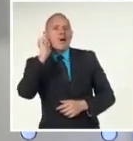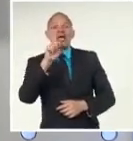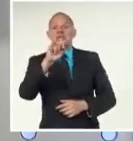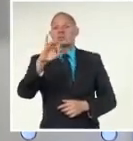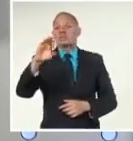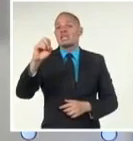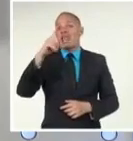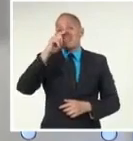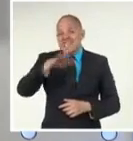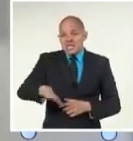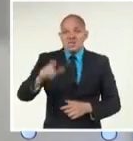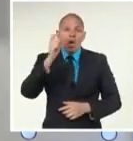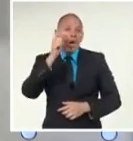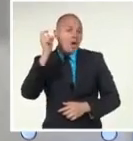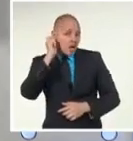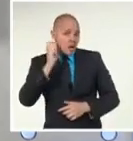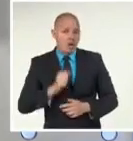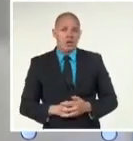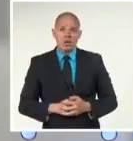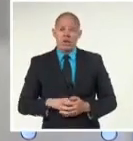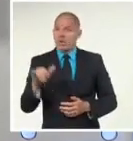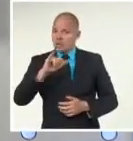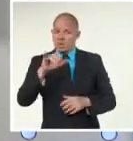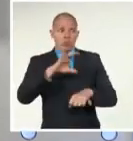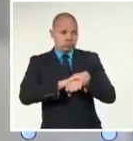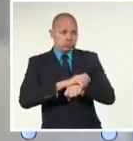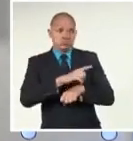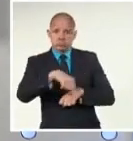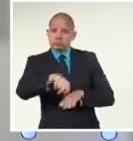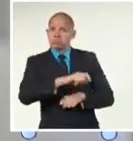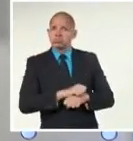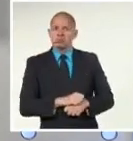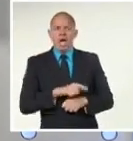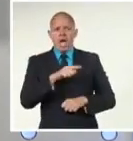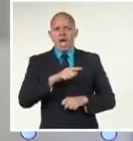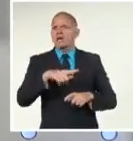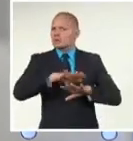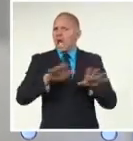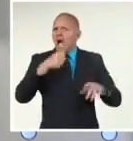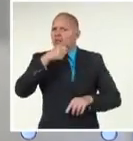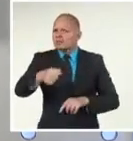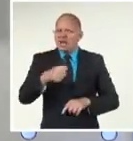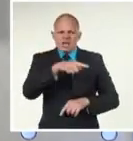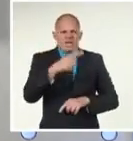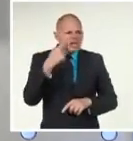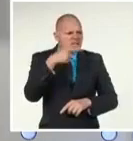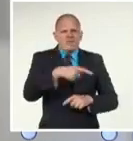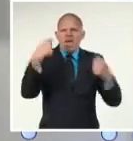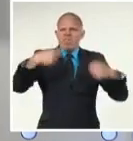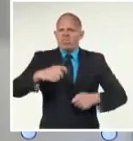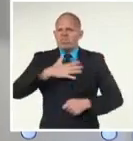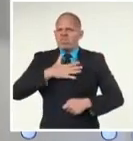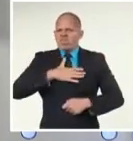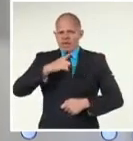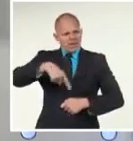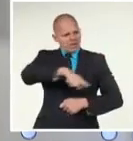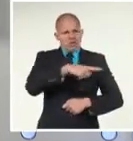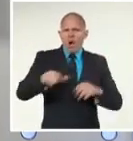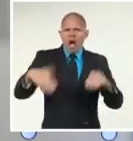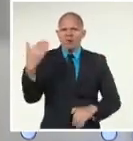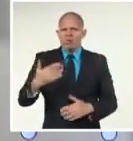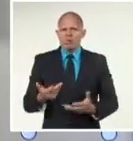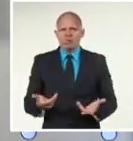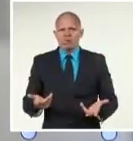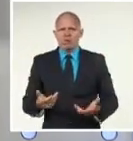niños y niñas. Razones más que suficientes para denunciar esta violación a los derechos del pueblo palestino. Así me